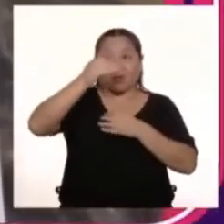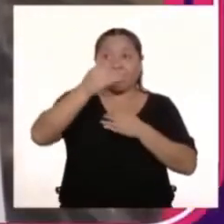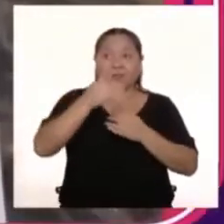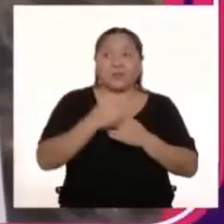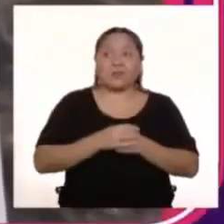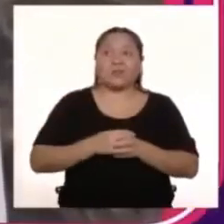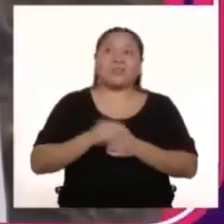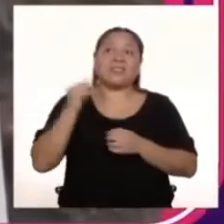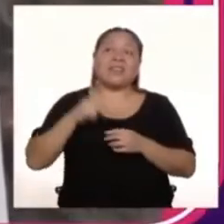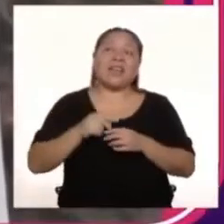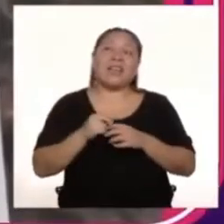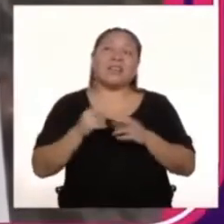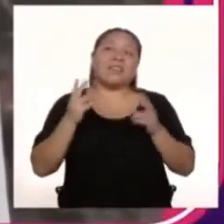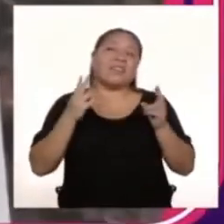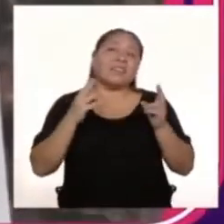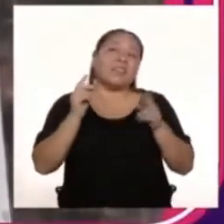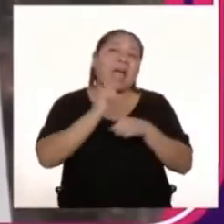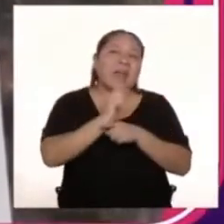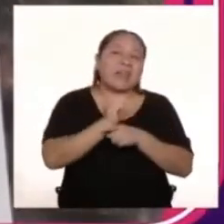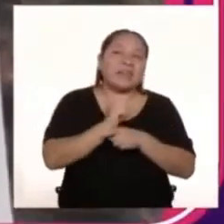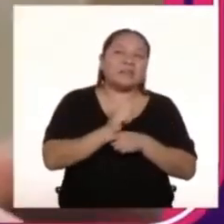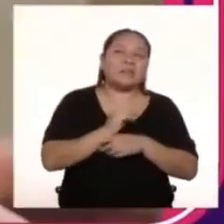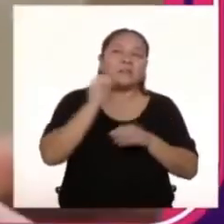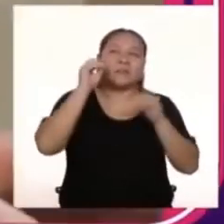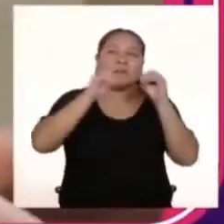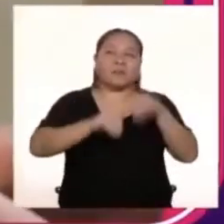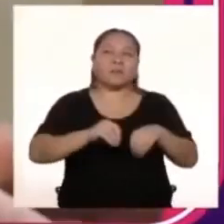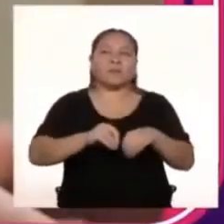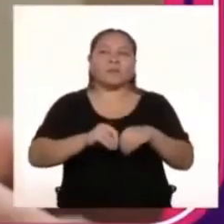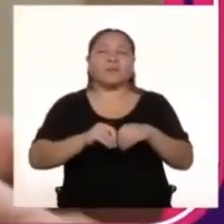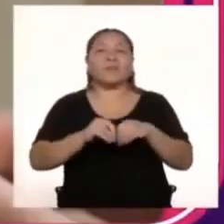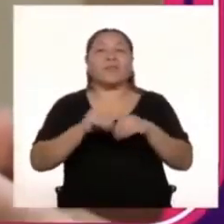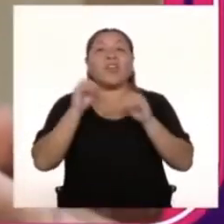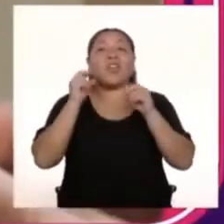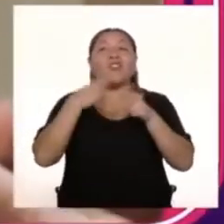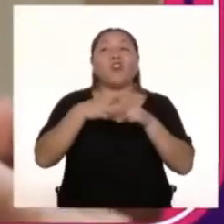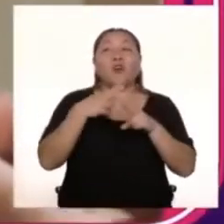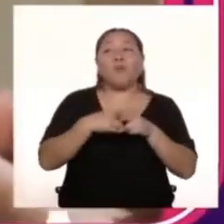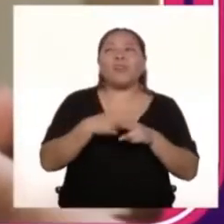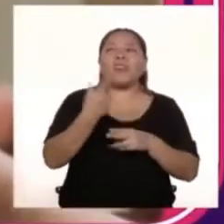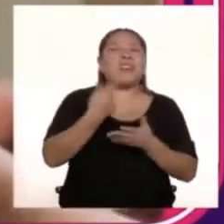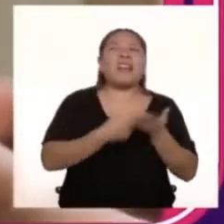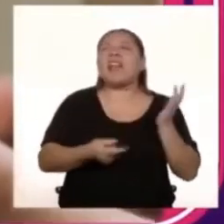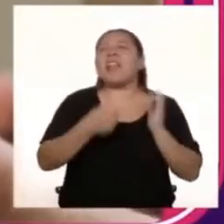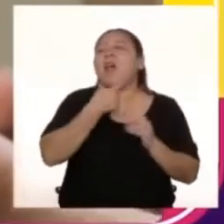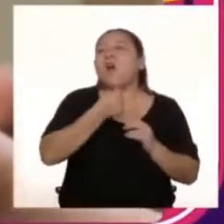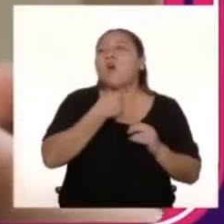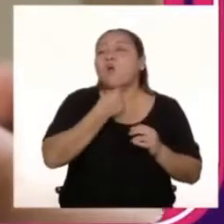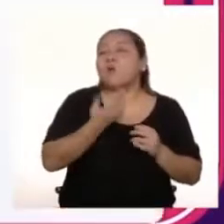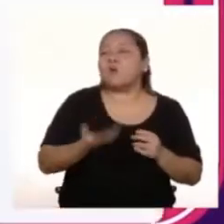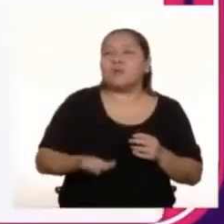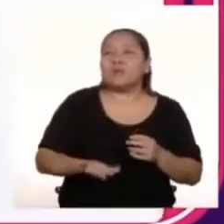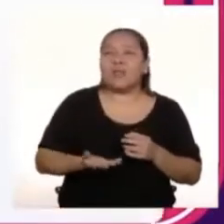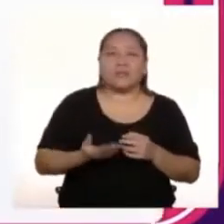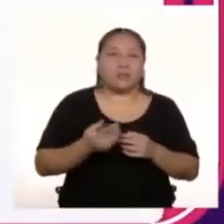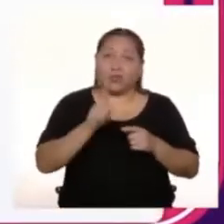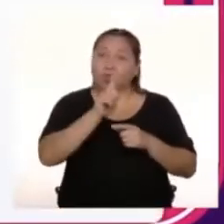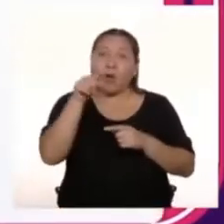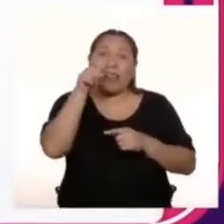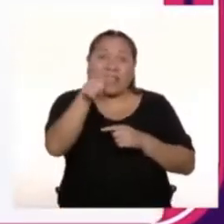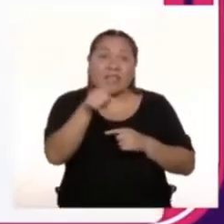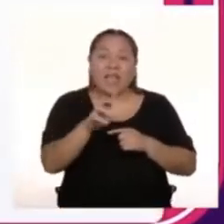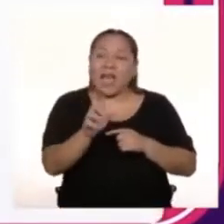tarea Crear El nombre De ese superhéroe ¿Qué le puede gustar puntualmente A este superhéroe Más allá de lo que te gusta a ti?